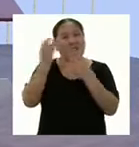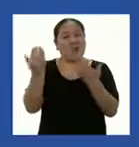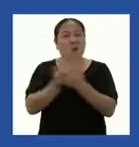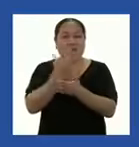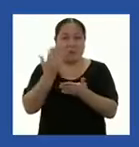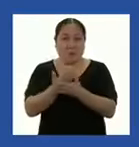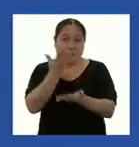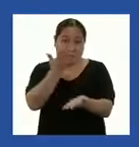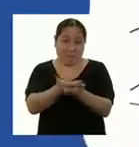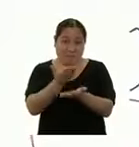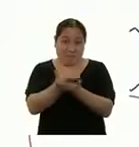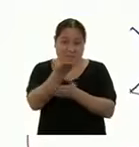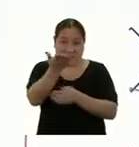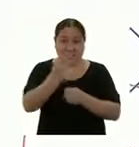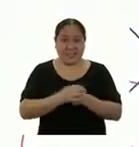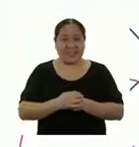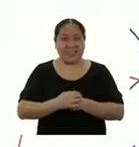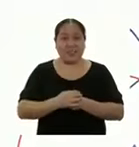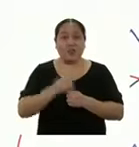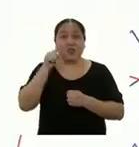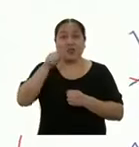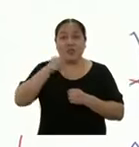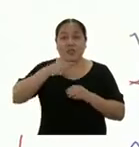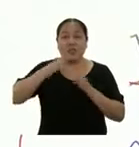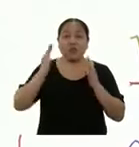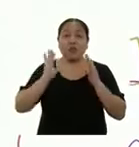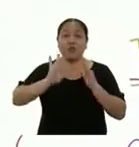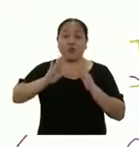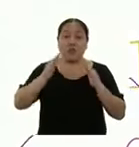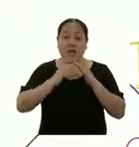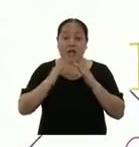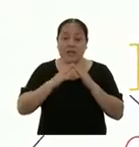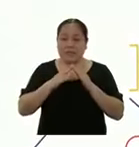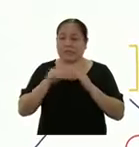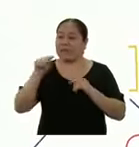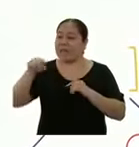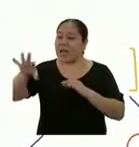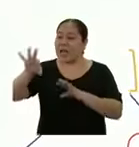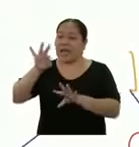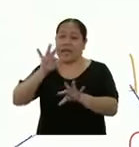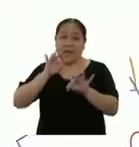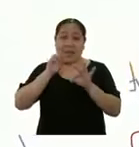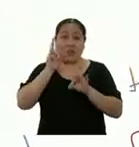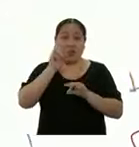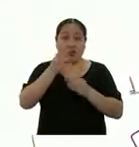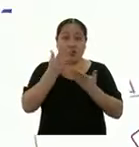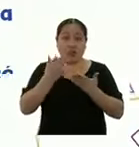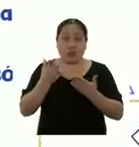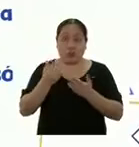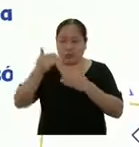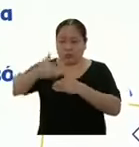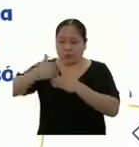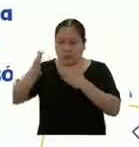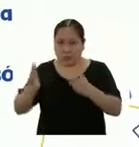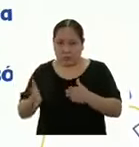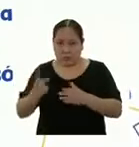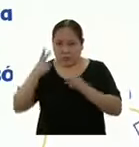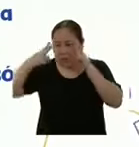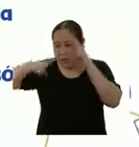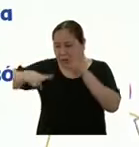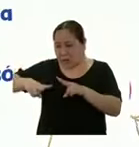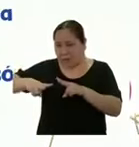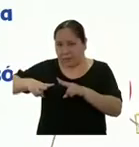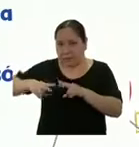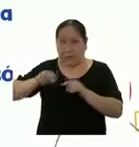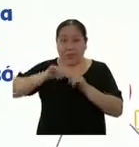para que lo comprueben. Dense una vuelta por sus casas y elijan dos objetos con formas geométricas compuestas. Obsérvenlos bien